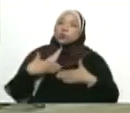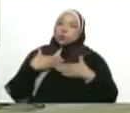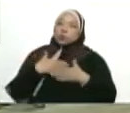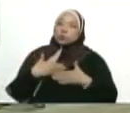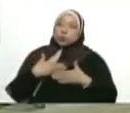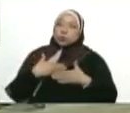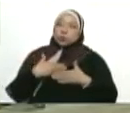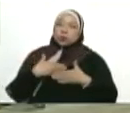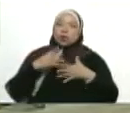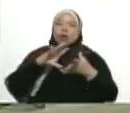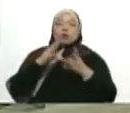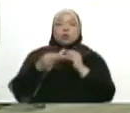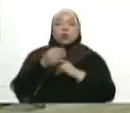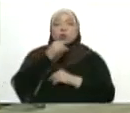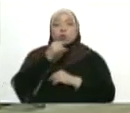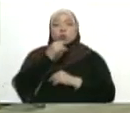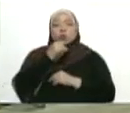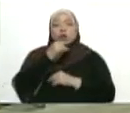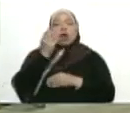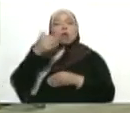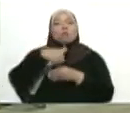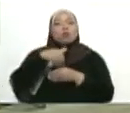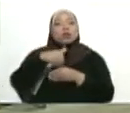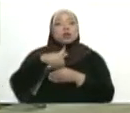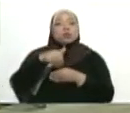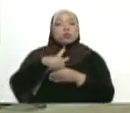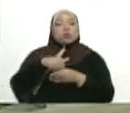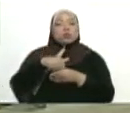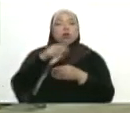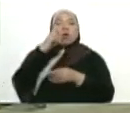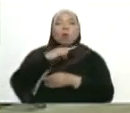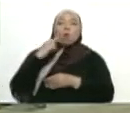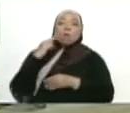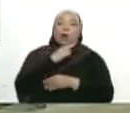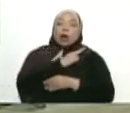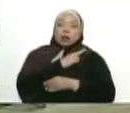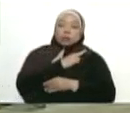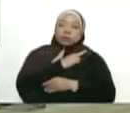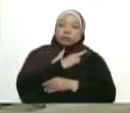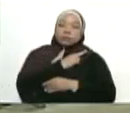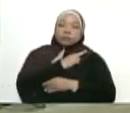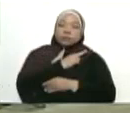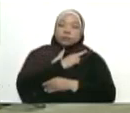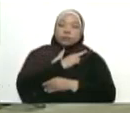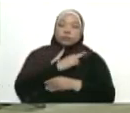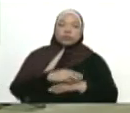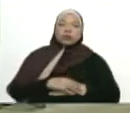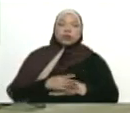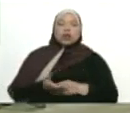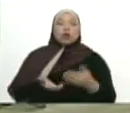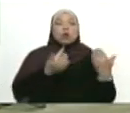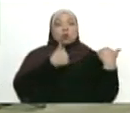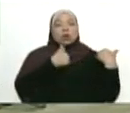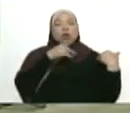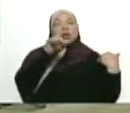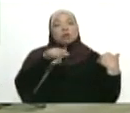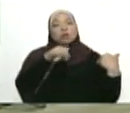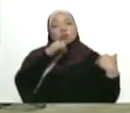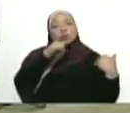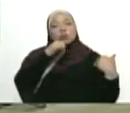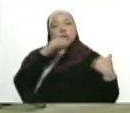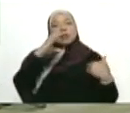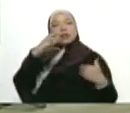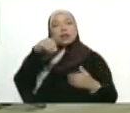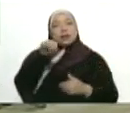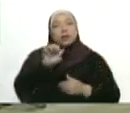y se conviertan en elegibles para ocupar el cargo de rector o rectora del